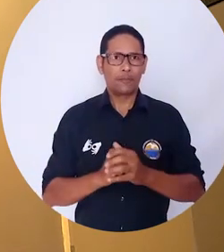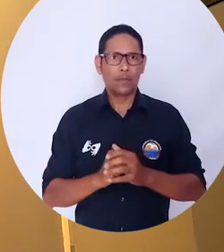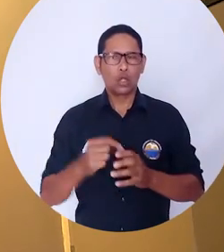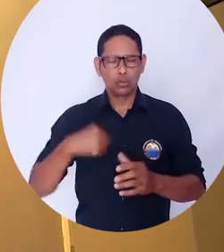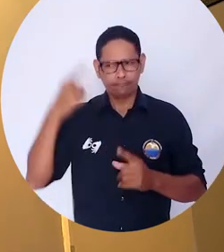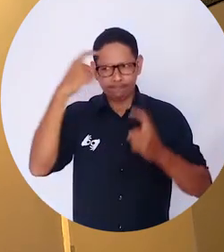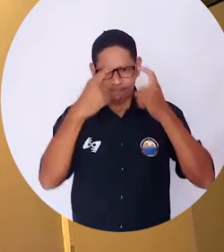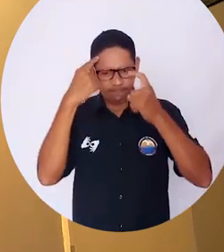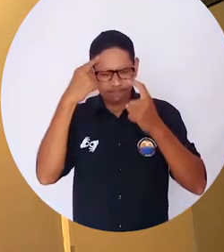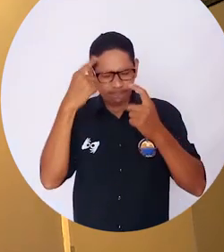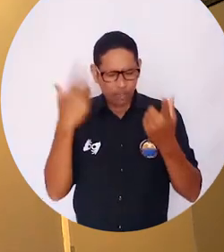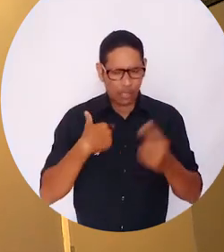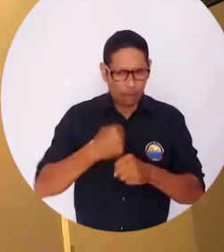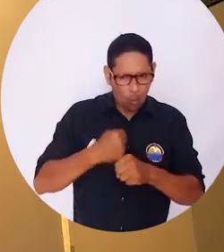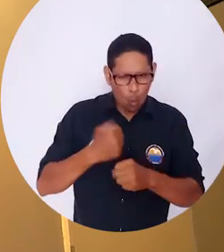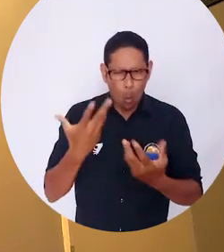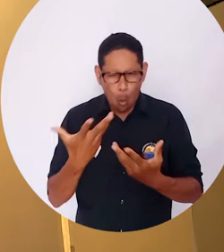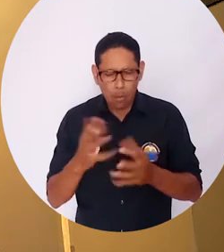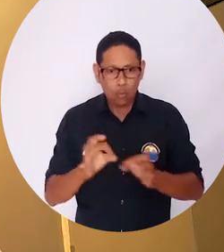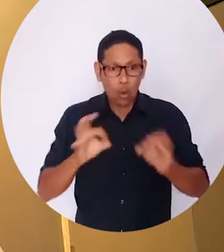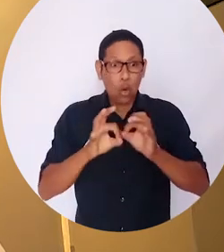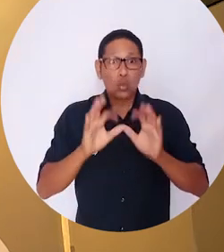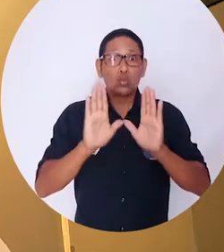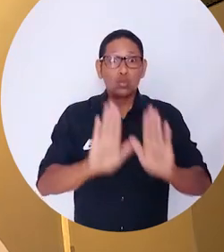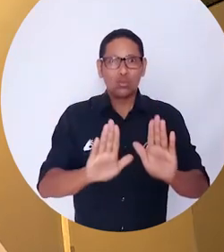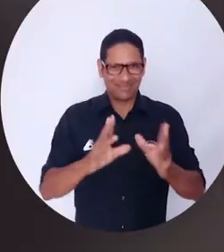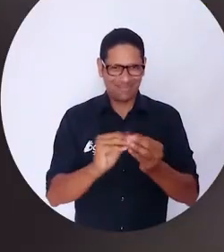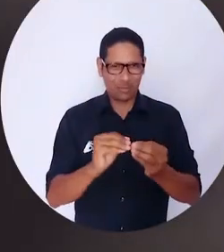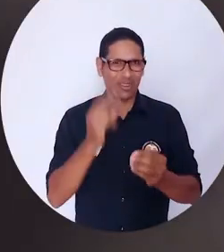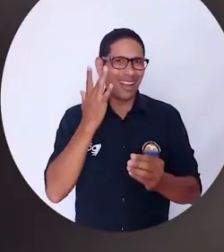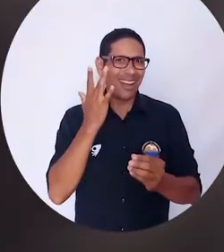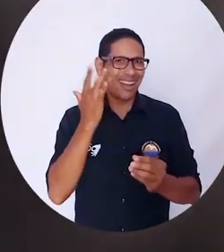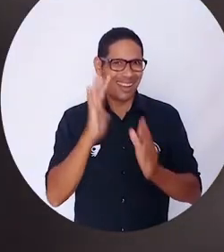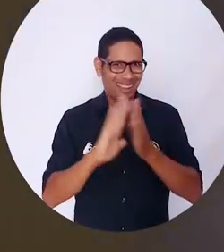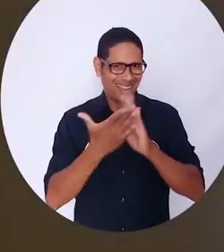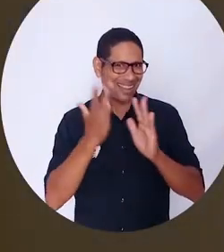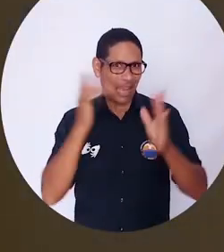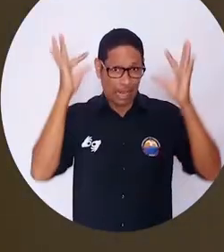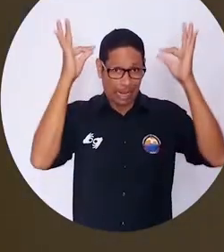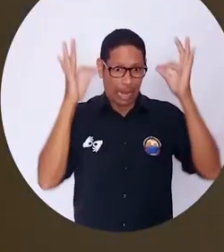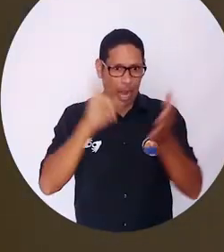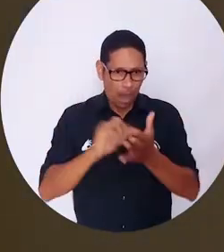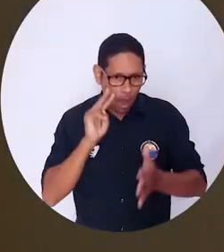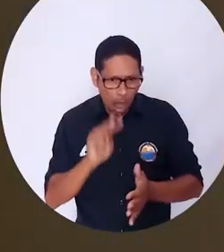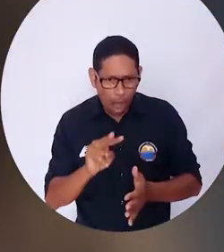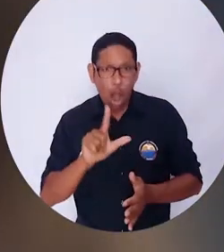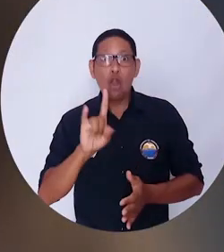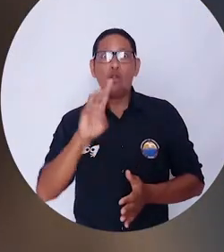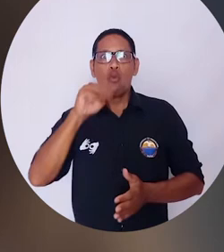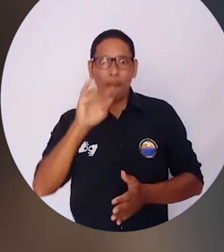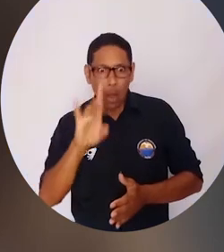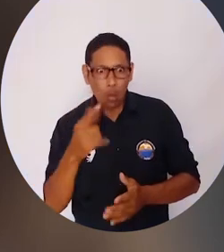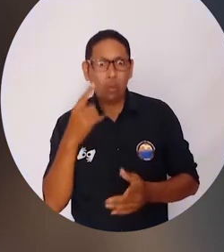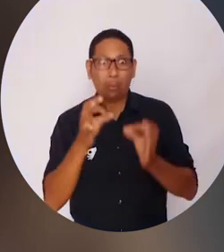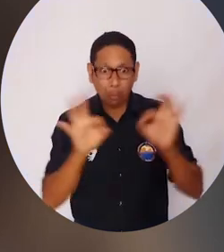en la cultura palenquera. Uno de estos fue Lumbalú Agonía, entonces fue algo